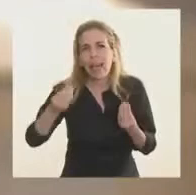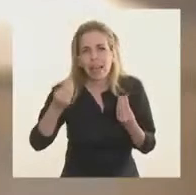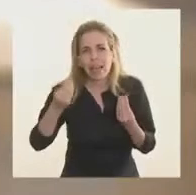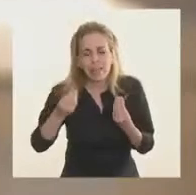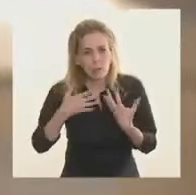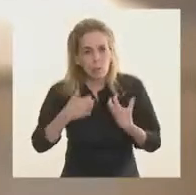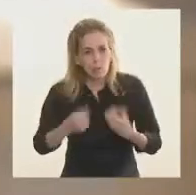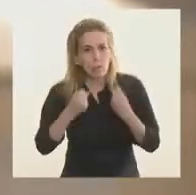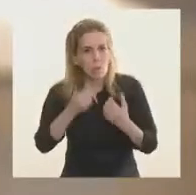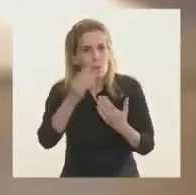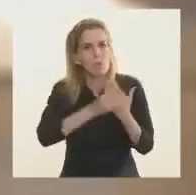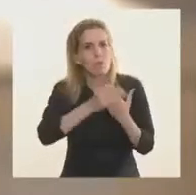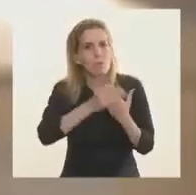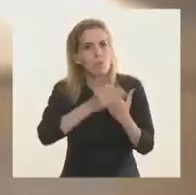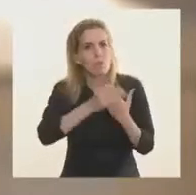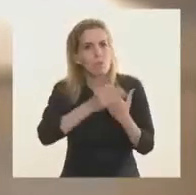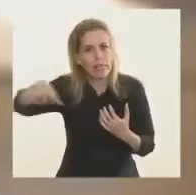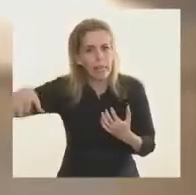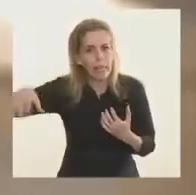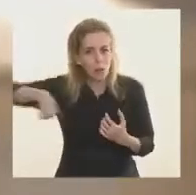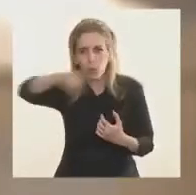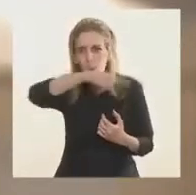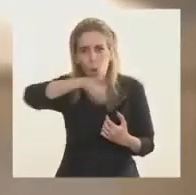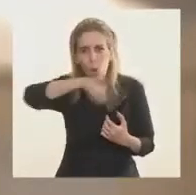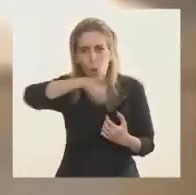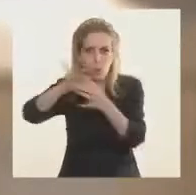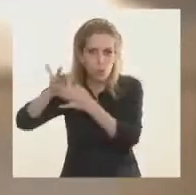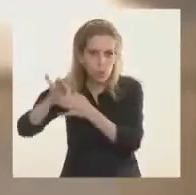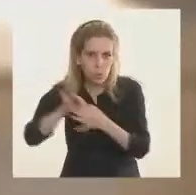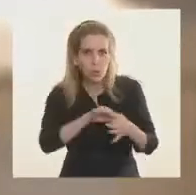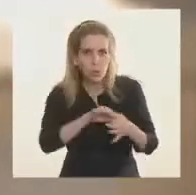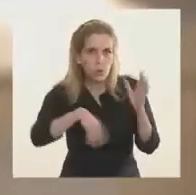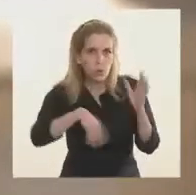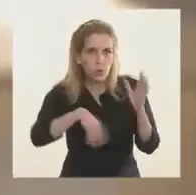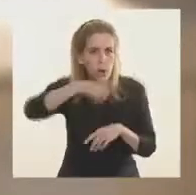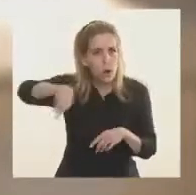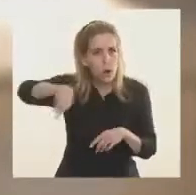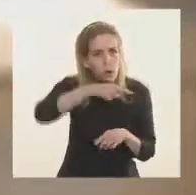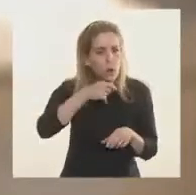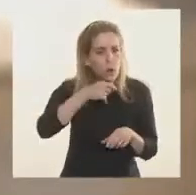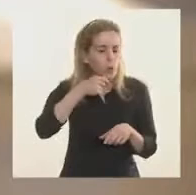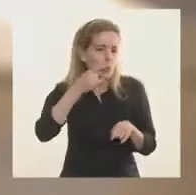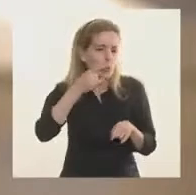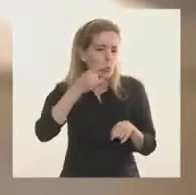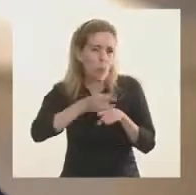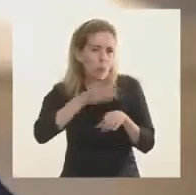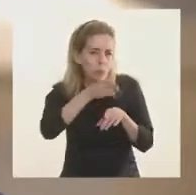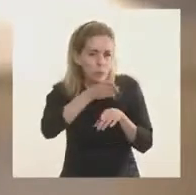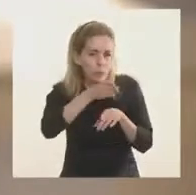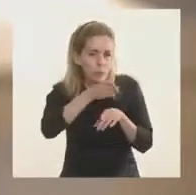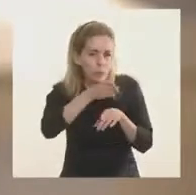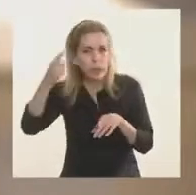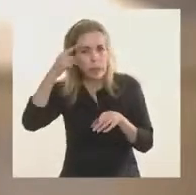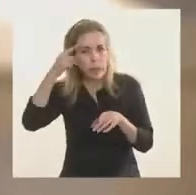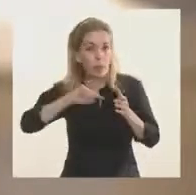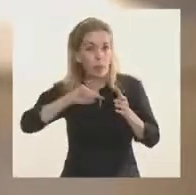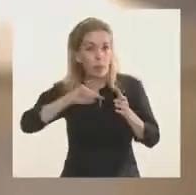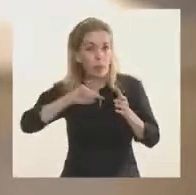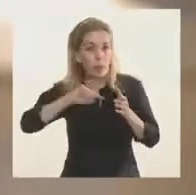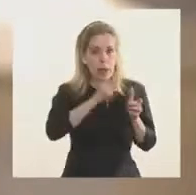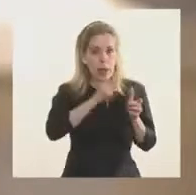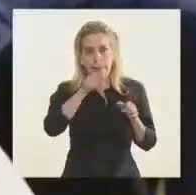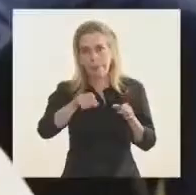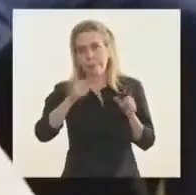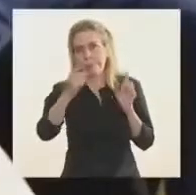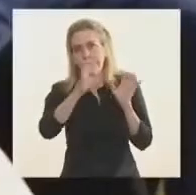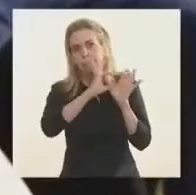interministerialmente a todos los ministerios. Muchos de nosotros están permanentemente, desde el nivel de Buenos Aires, permanentemente